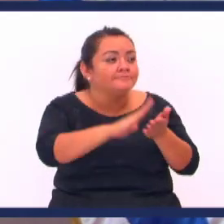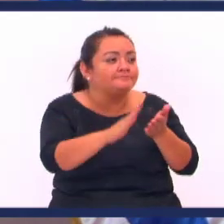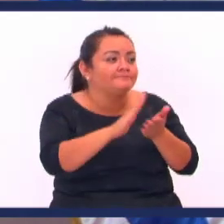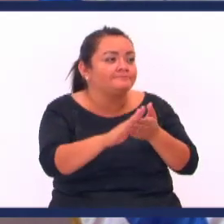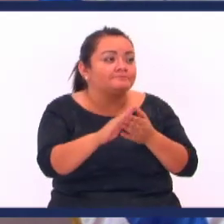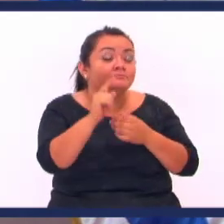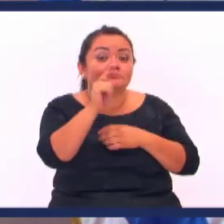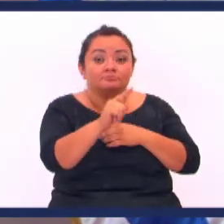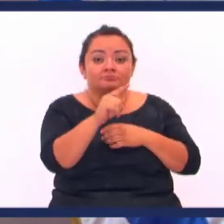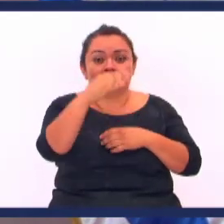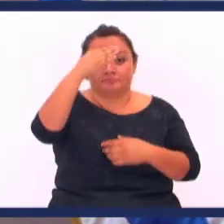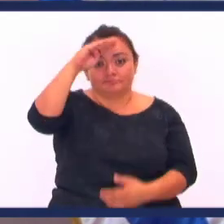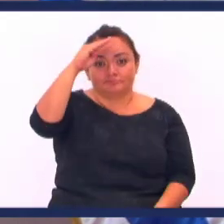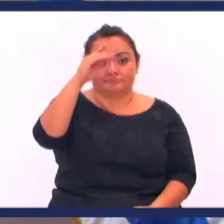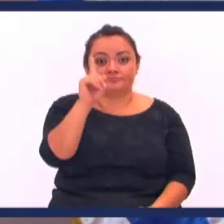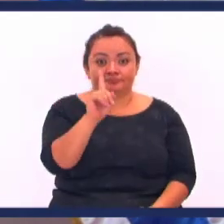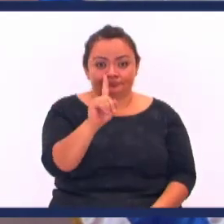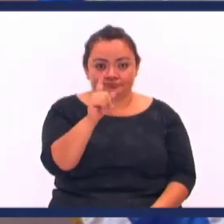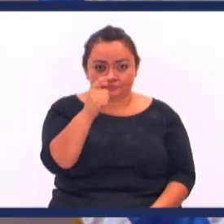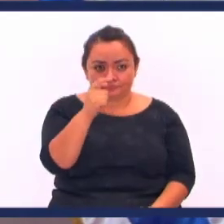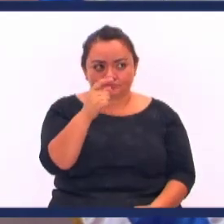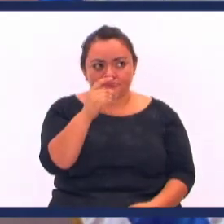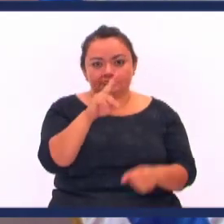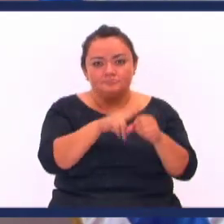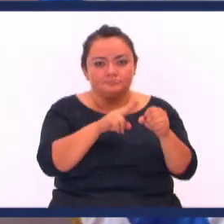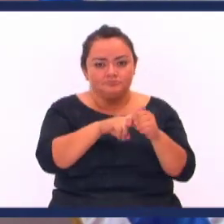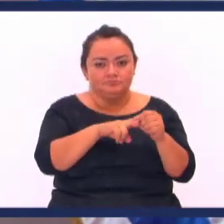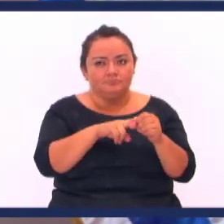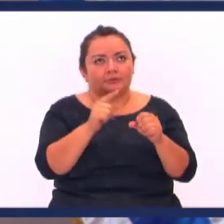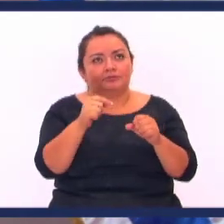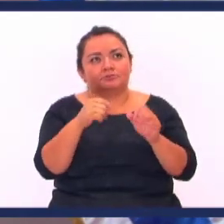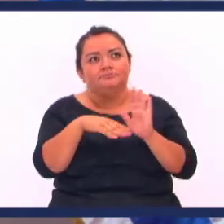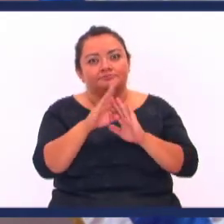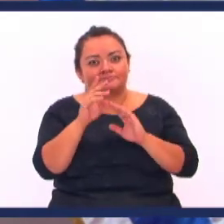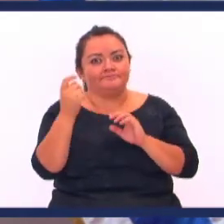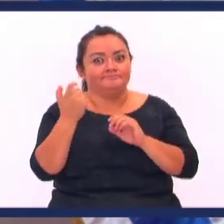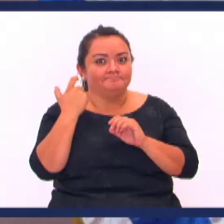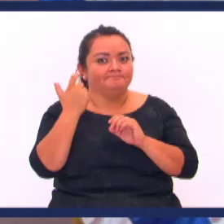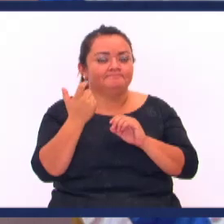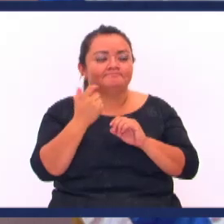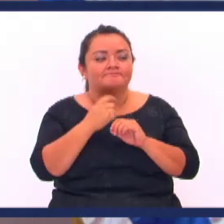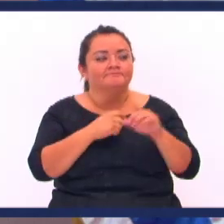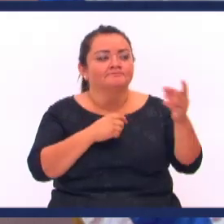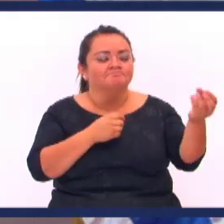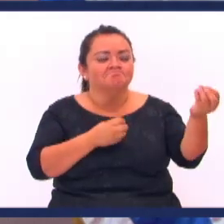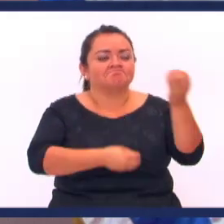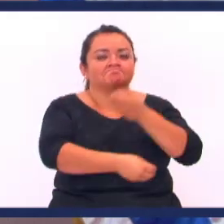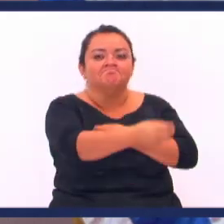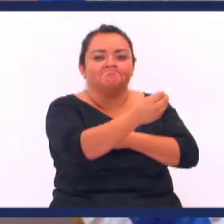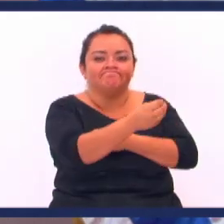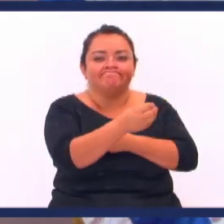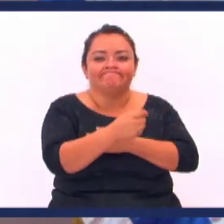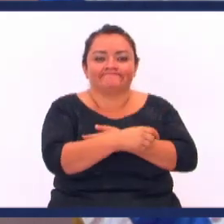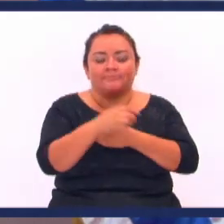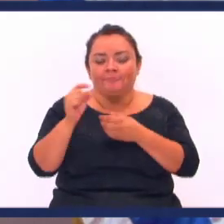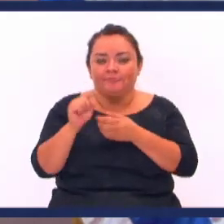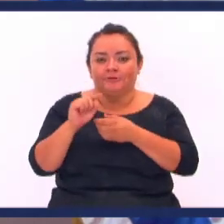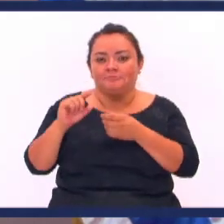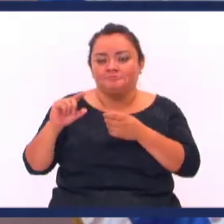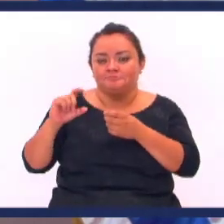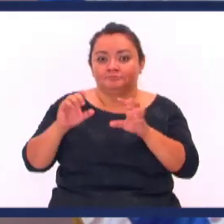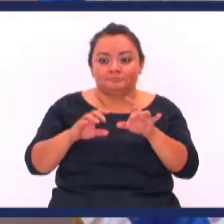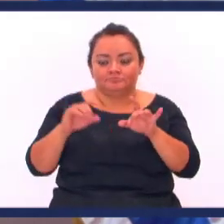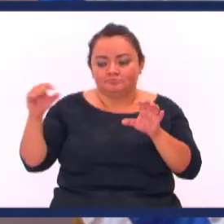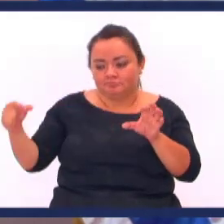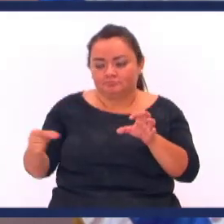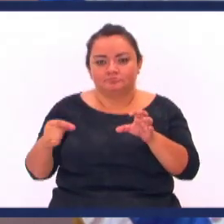paga en Cuba Un dólar O la moneda Que ellos tienen Que ahora es mucho Más alta que el dólar Y le dan el paquete Va a su computadora Y usted la